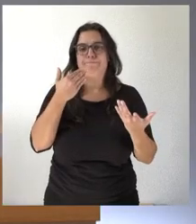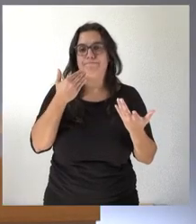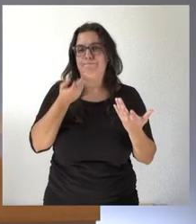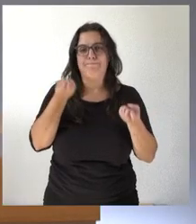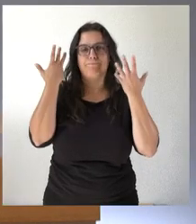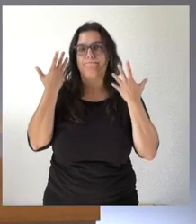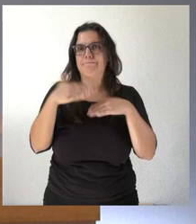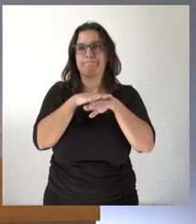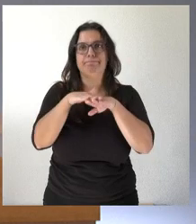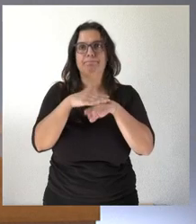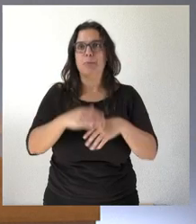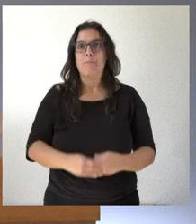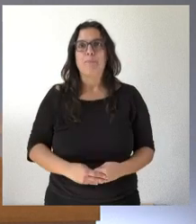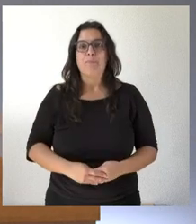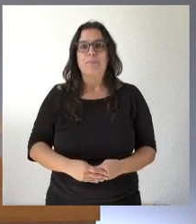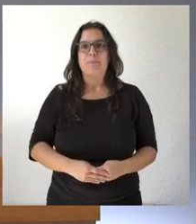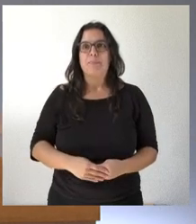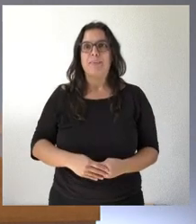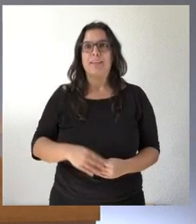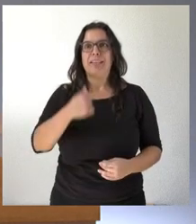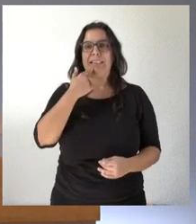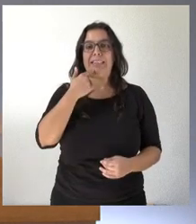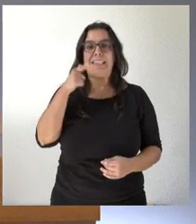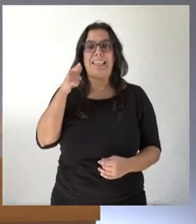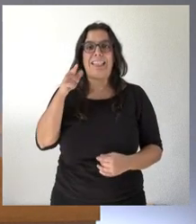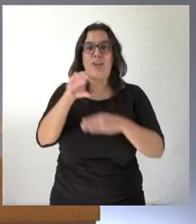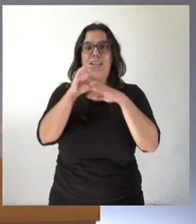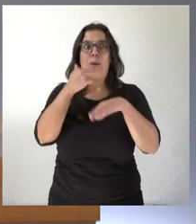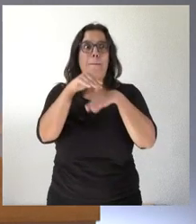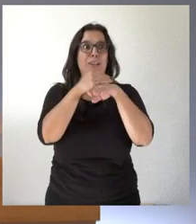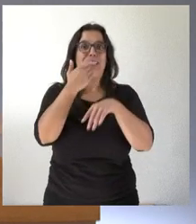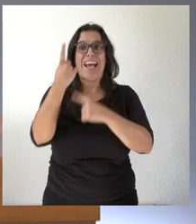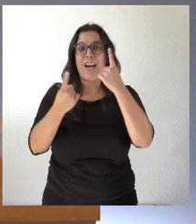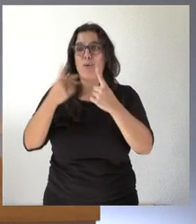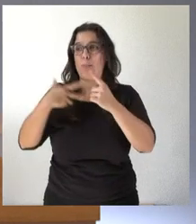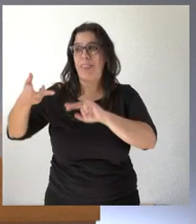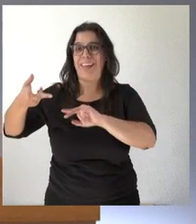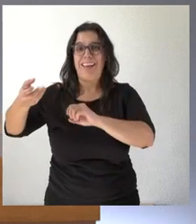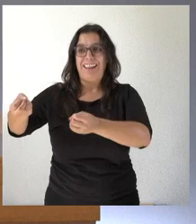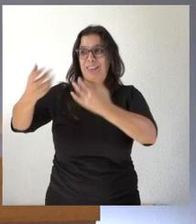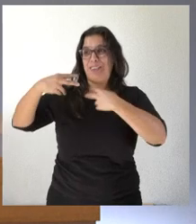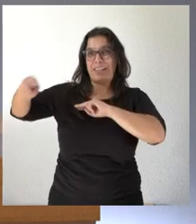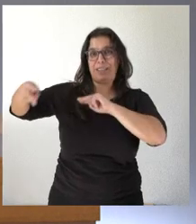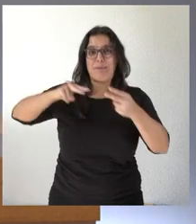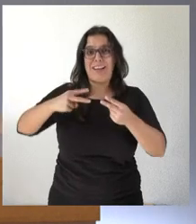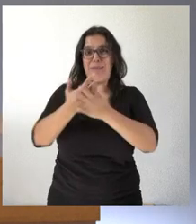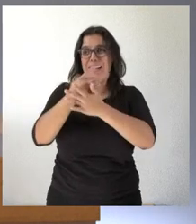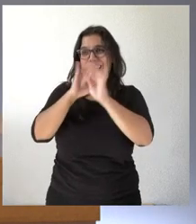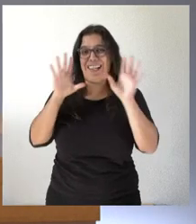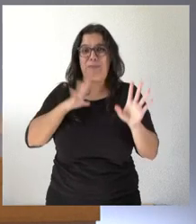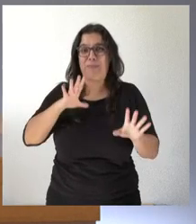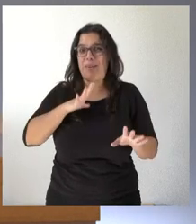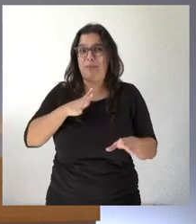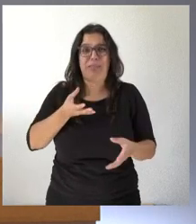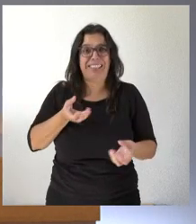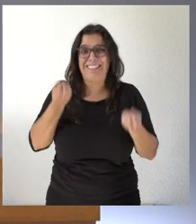perdónen ustedes lo primero sí que he entendido pero si hay alguien voluntario que me que me aclara lo que ha querido preguntar el